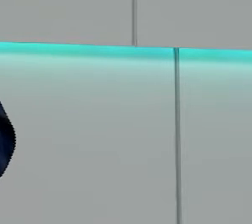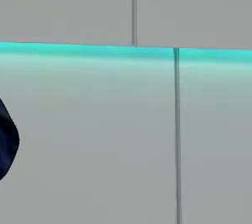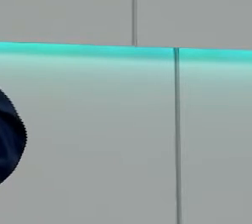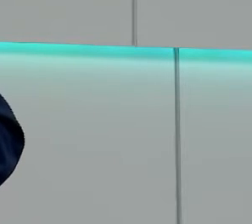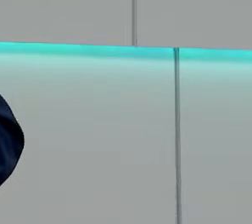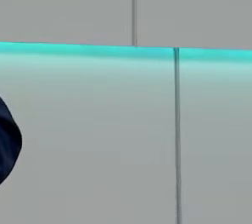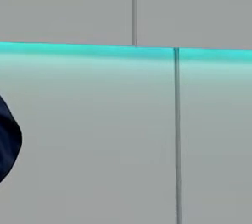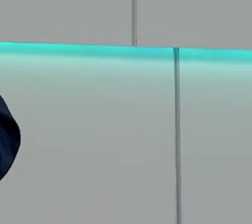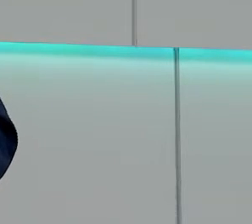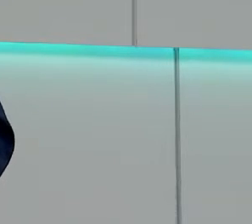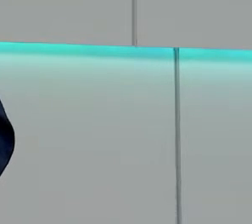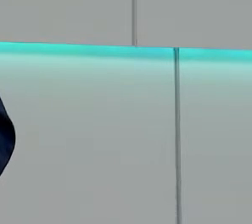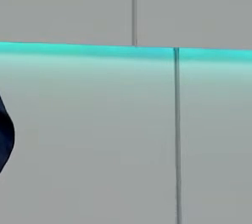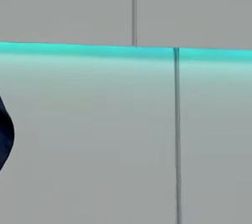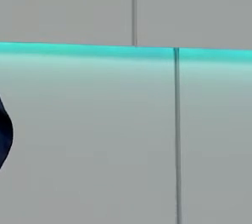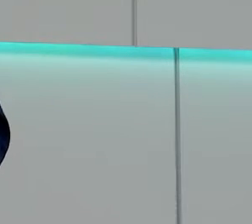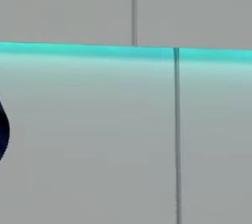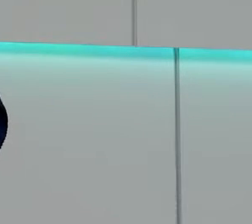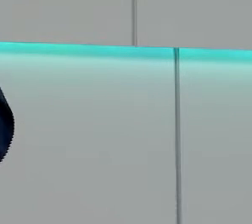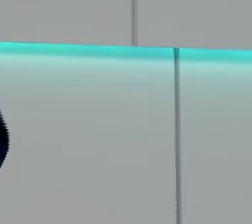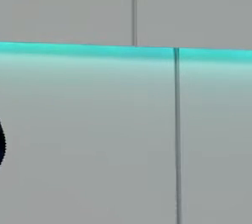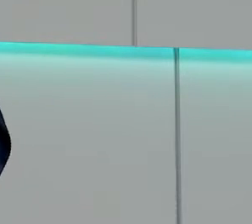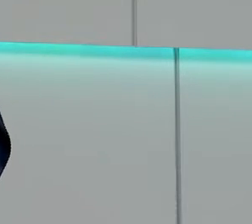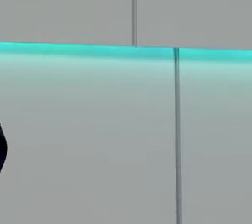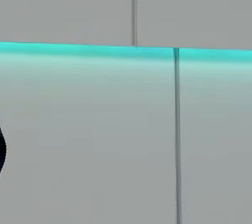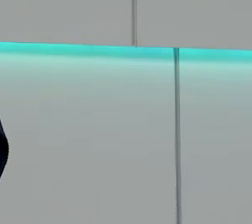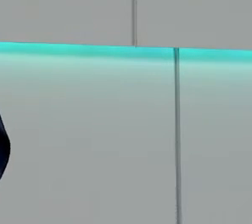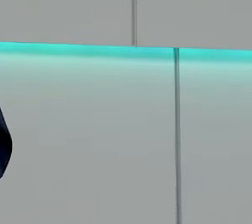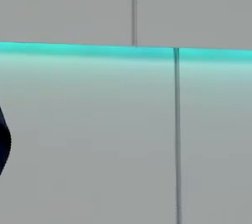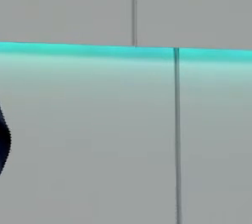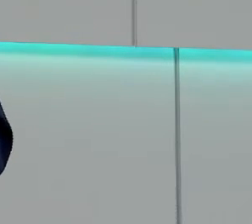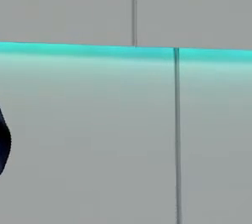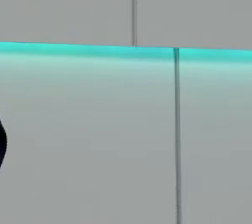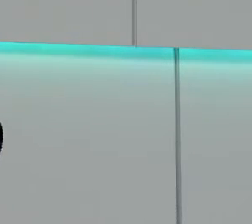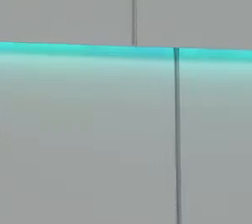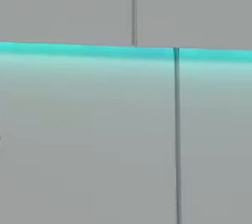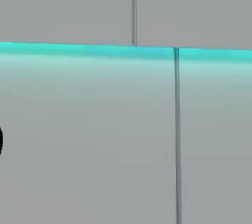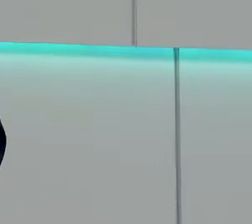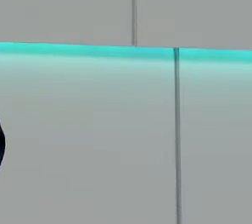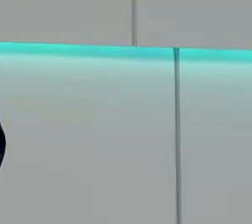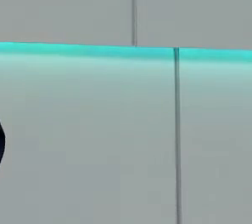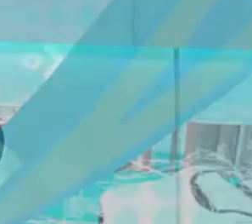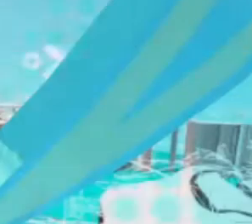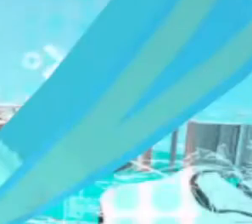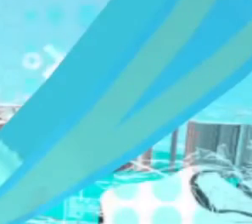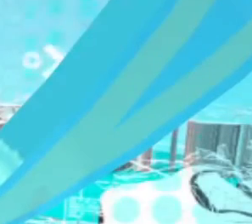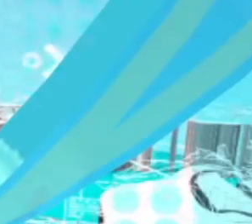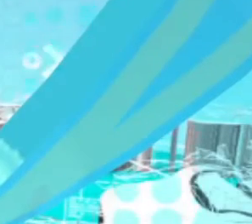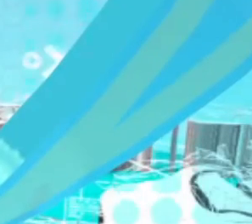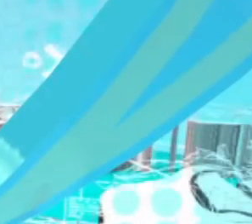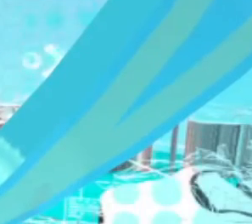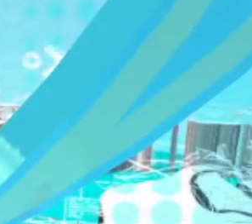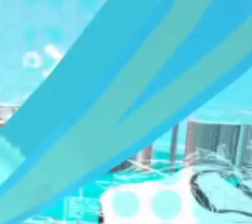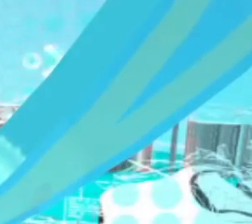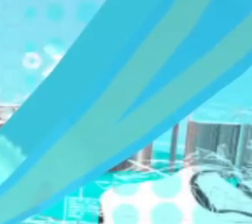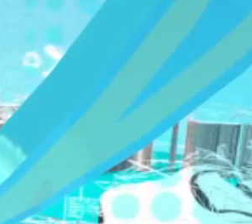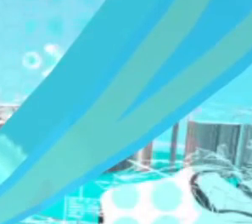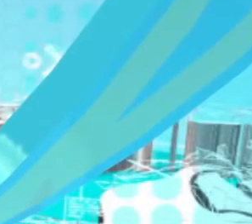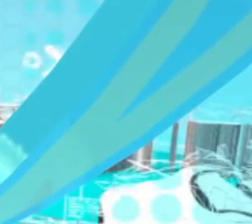7 de la noche 7 con 23 minutos y vamos ahora a repasar la cotización de la divisa